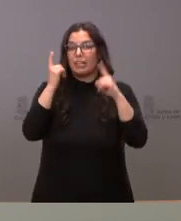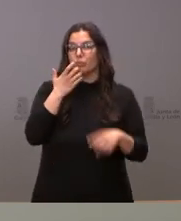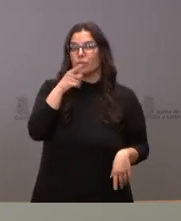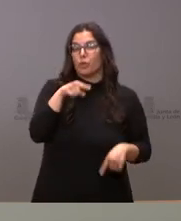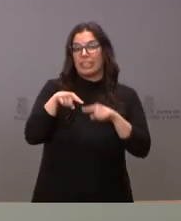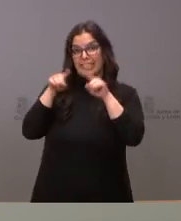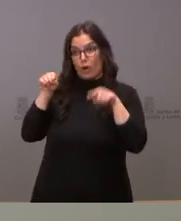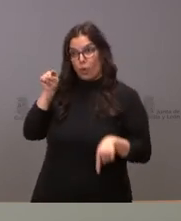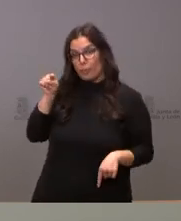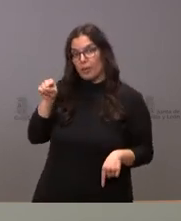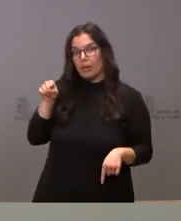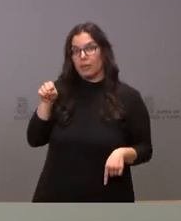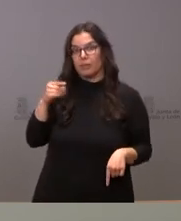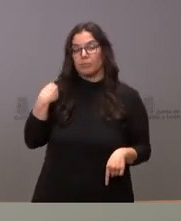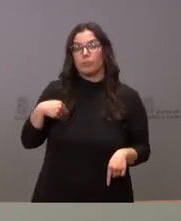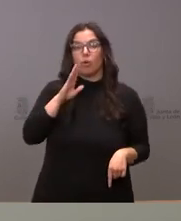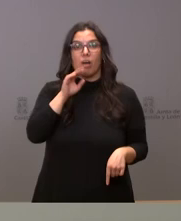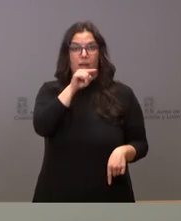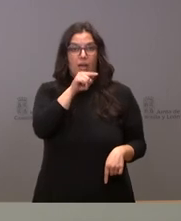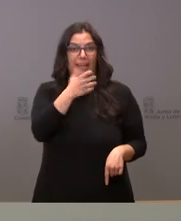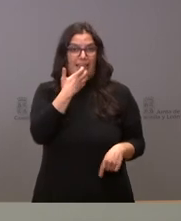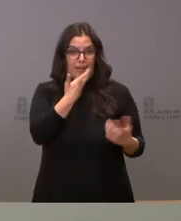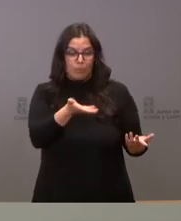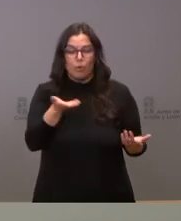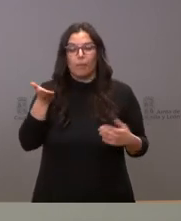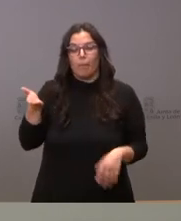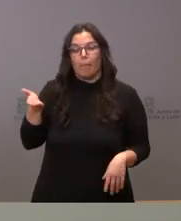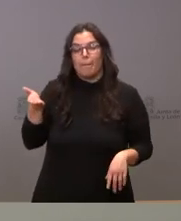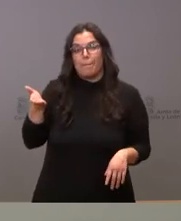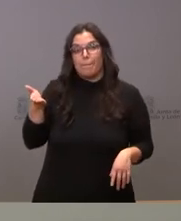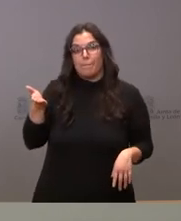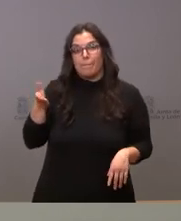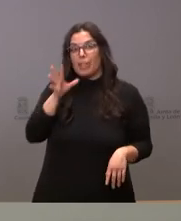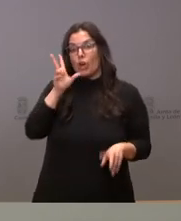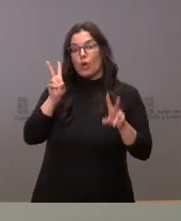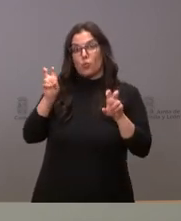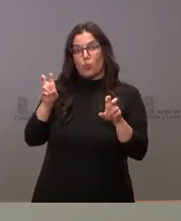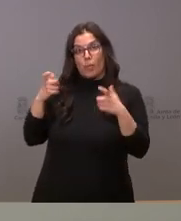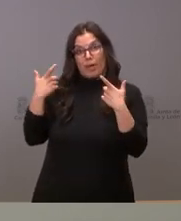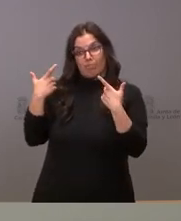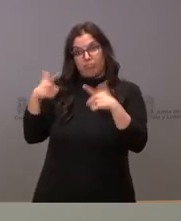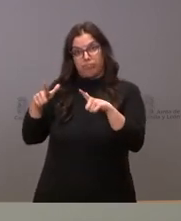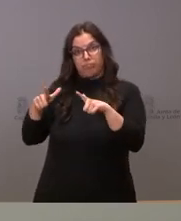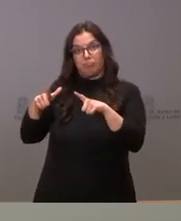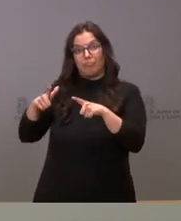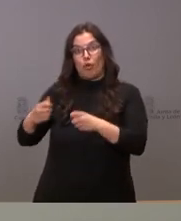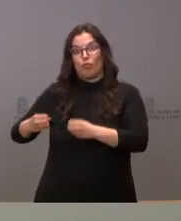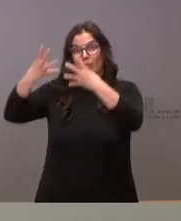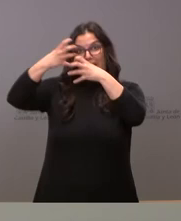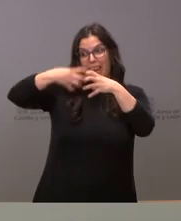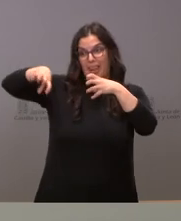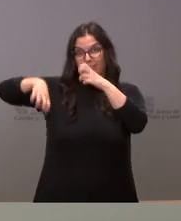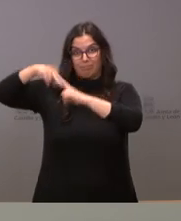Segovia que usted me planteaba el ejemplo pues en la nueva unidad hospitalaria va a figurar esa